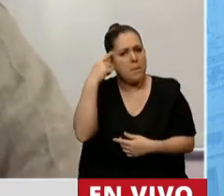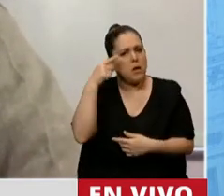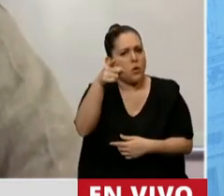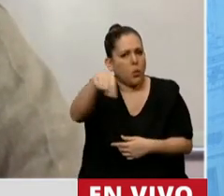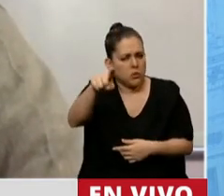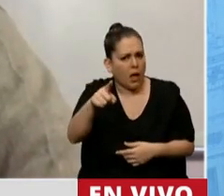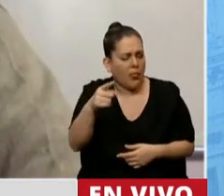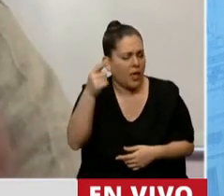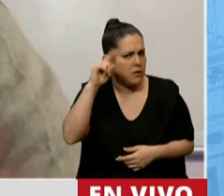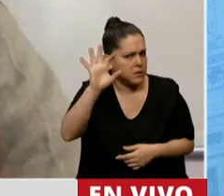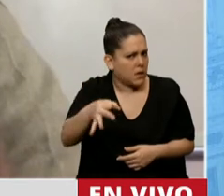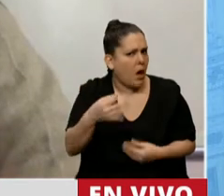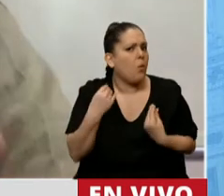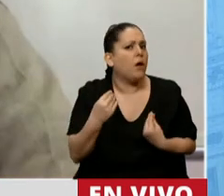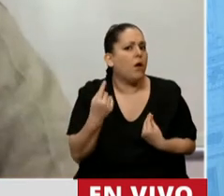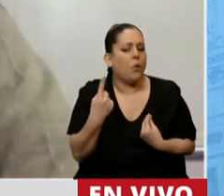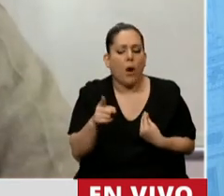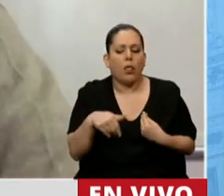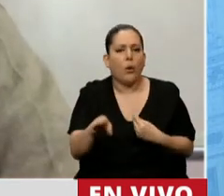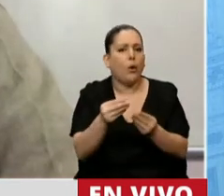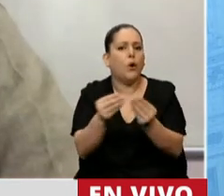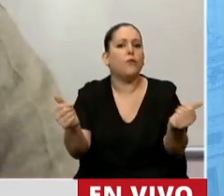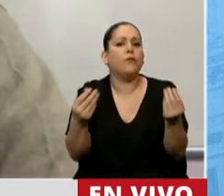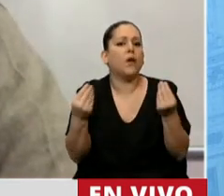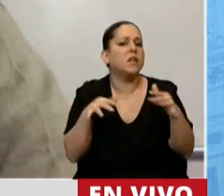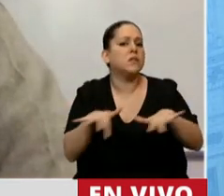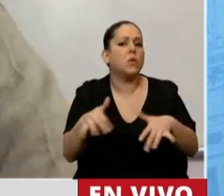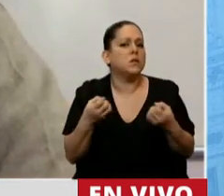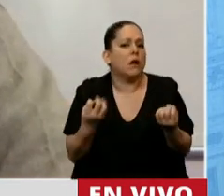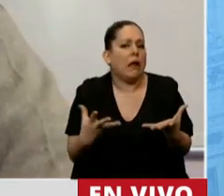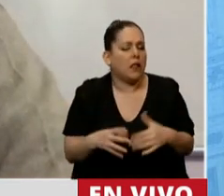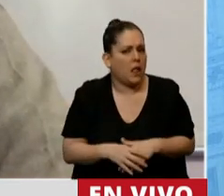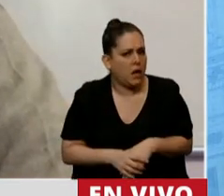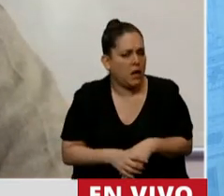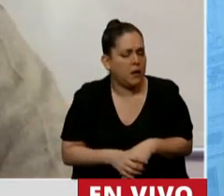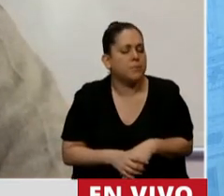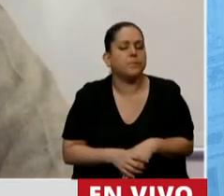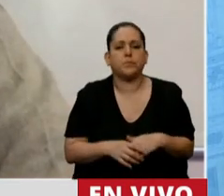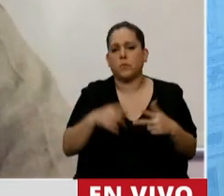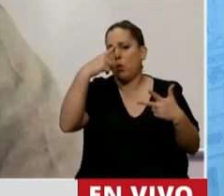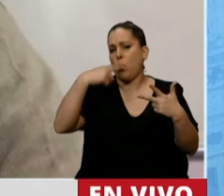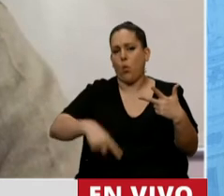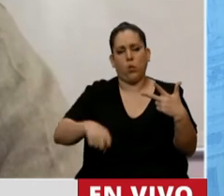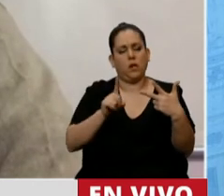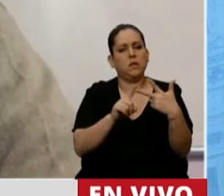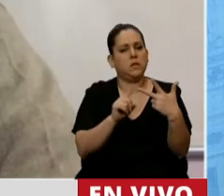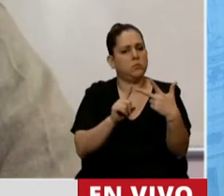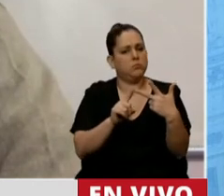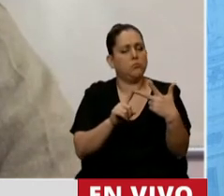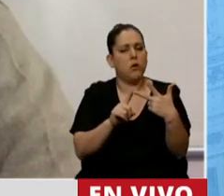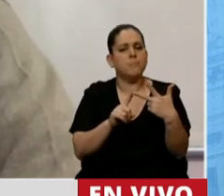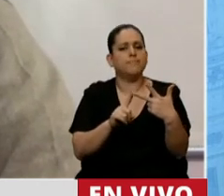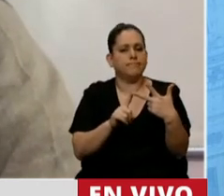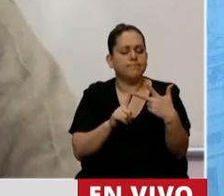posponer su realización para cuando finalice esta emergencia. Y por último, señor Ejece del Gabinete,